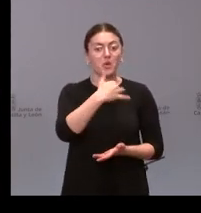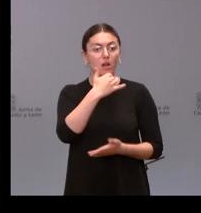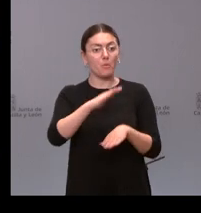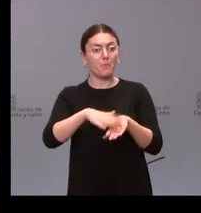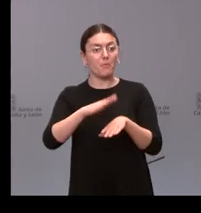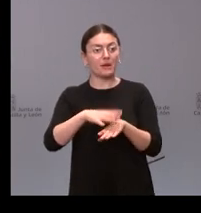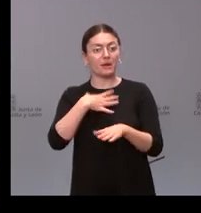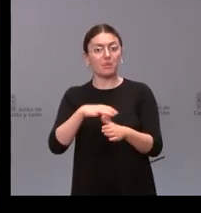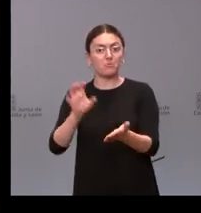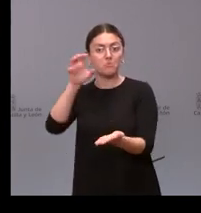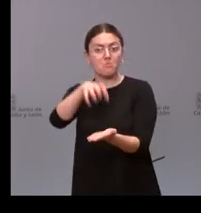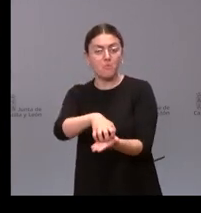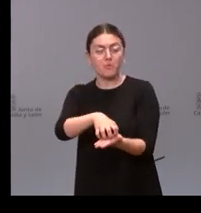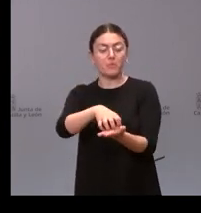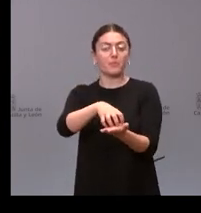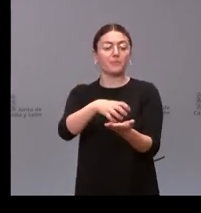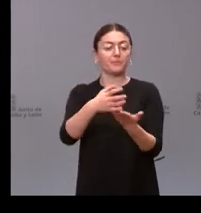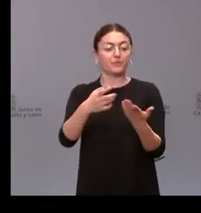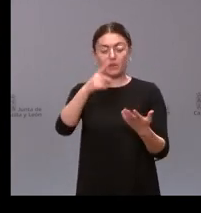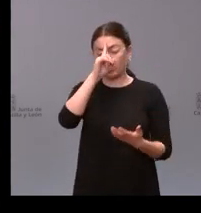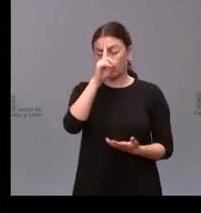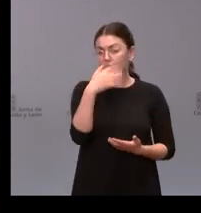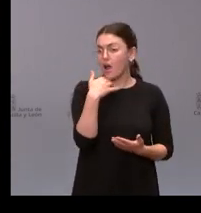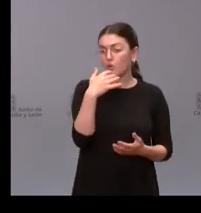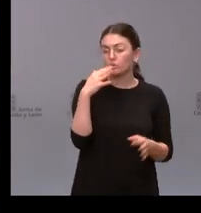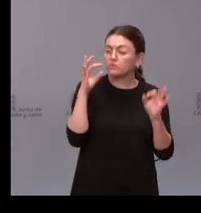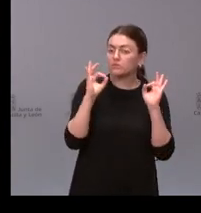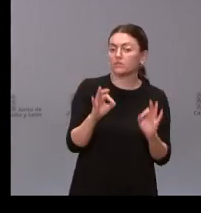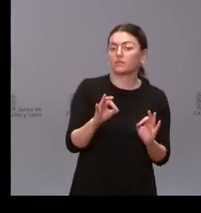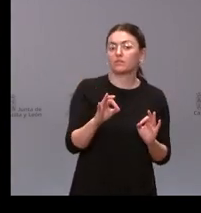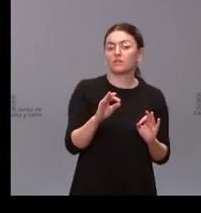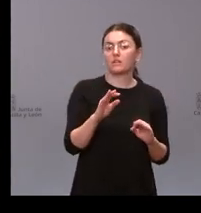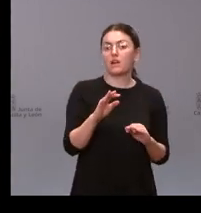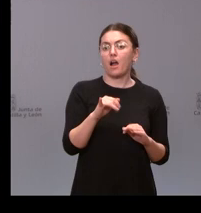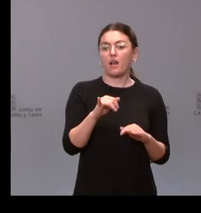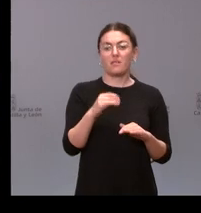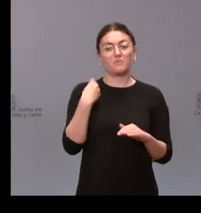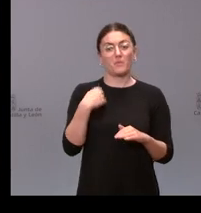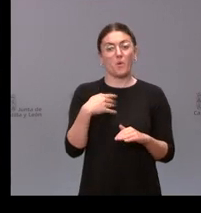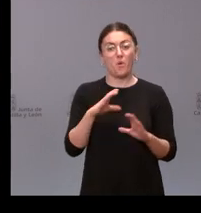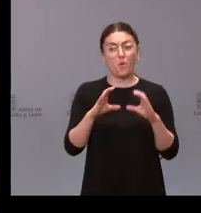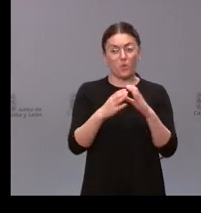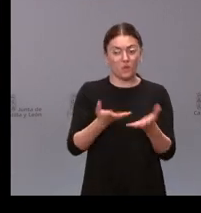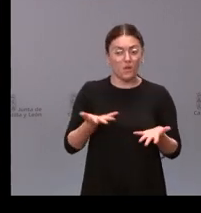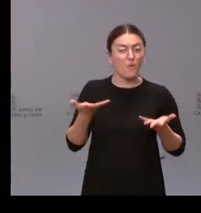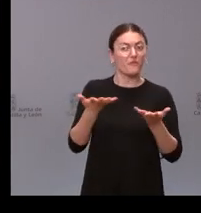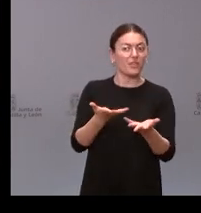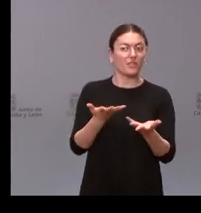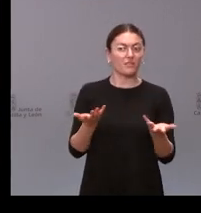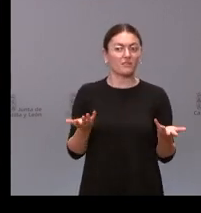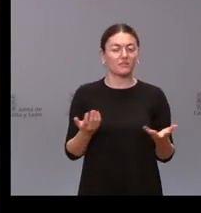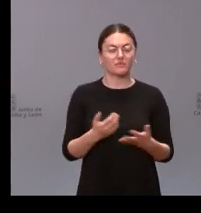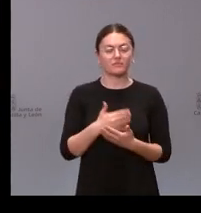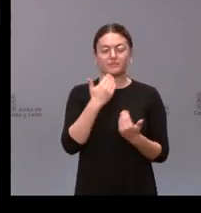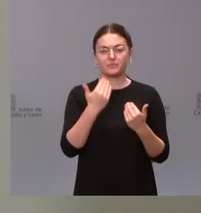establecer inicialmente no sé si hay algo específicamente concreto ofrecido por parte de la Junta de Castilla a este respecto gracias